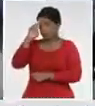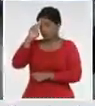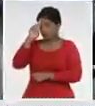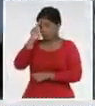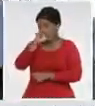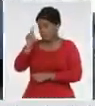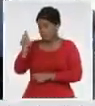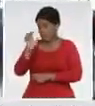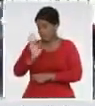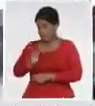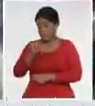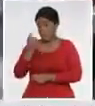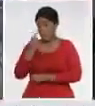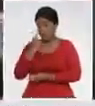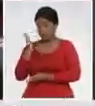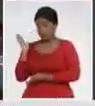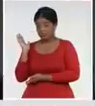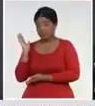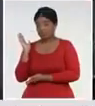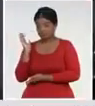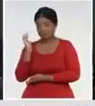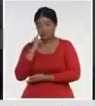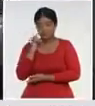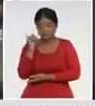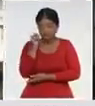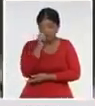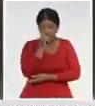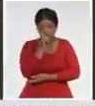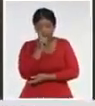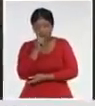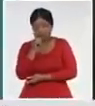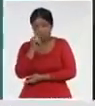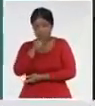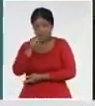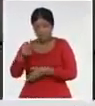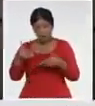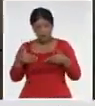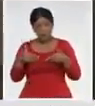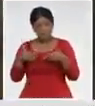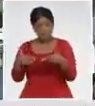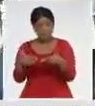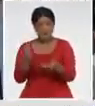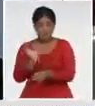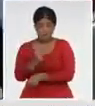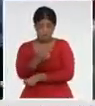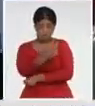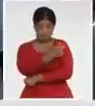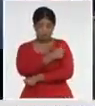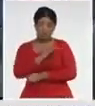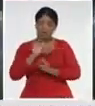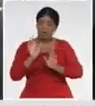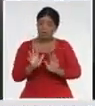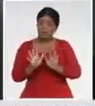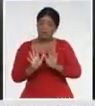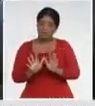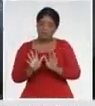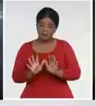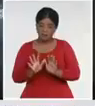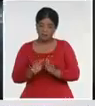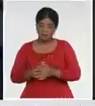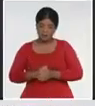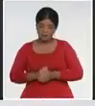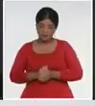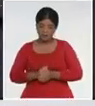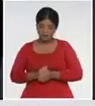Olora. Y aquí vamos a ver cómo se encuentran ya los voluntarios. Aquí esperan por la aplicación de la